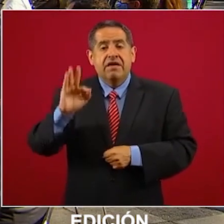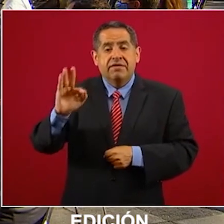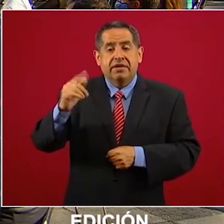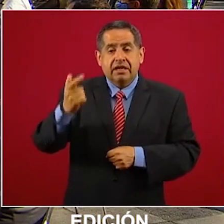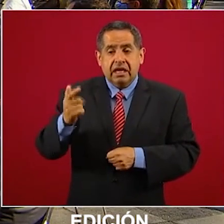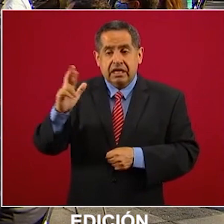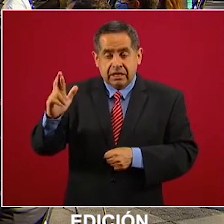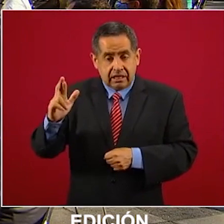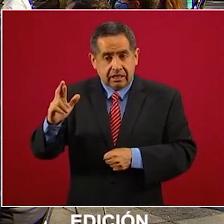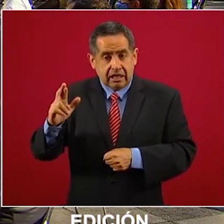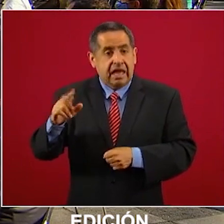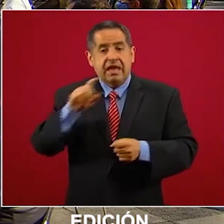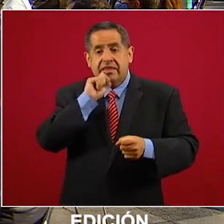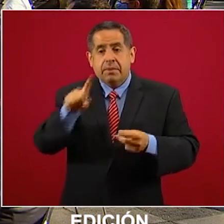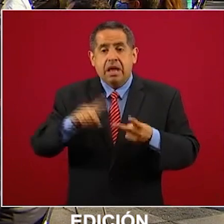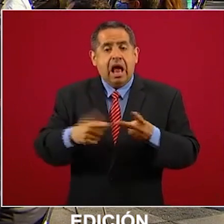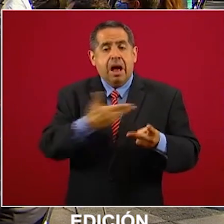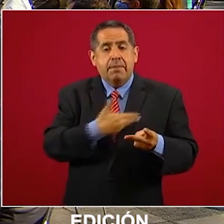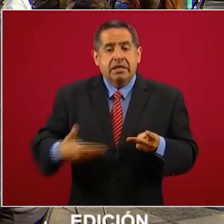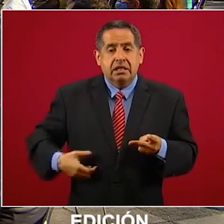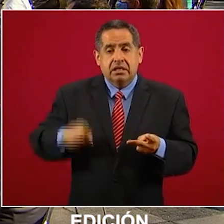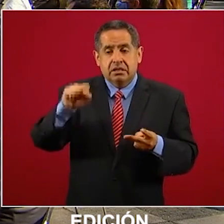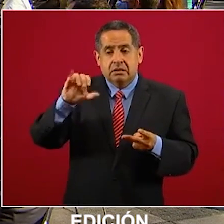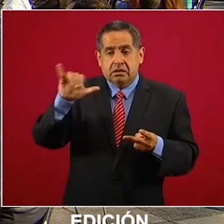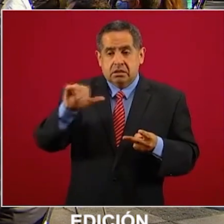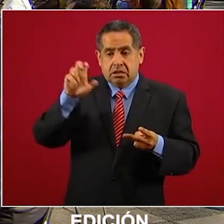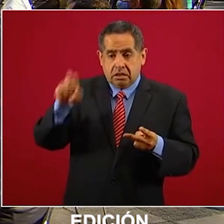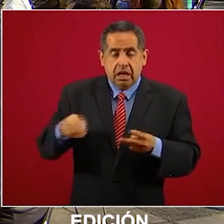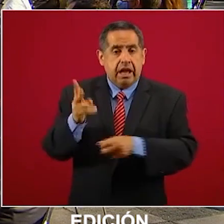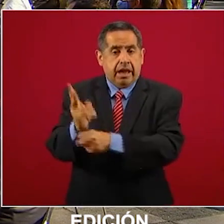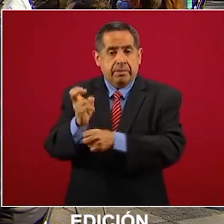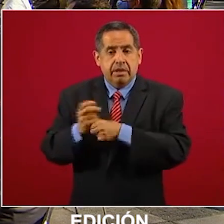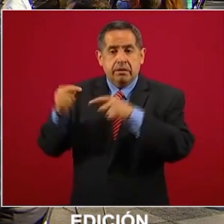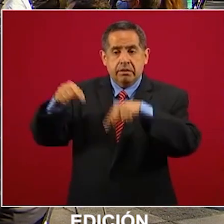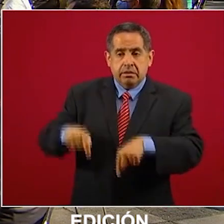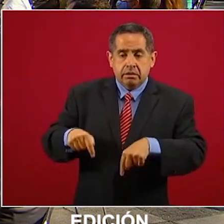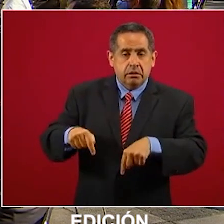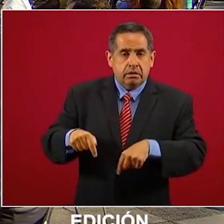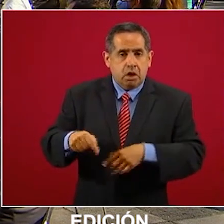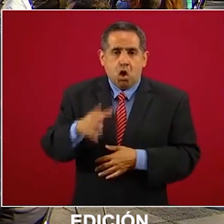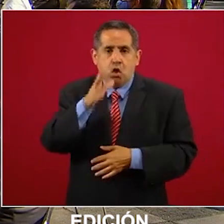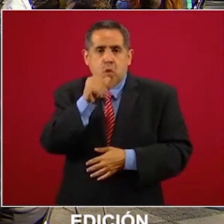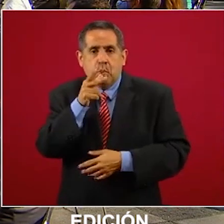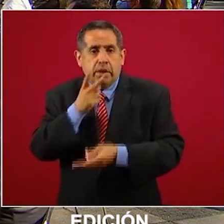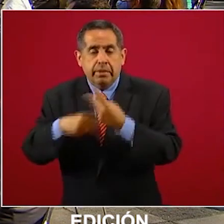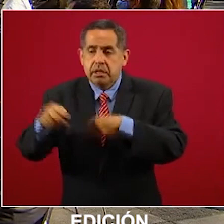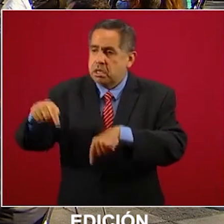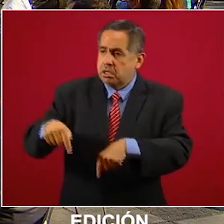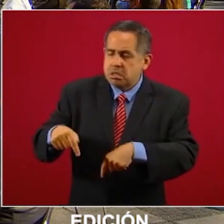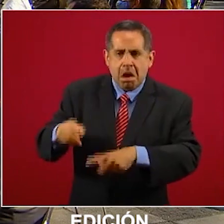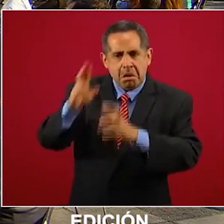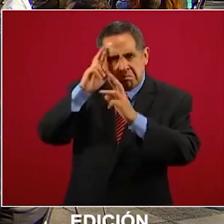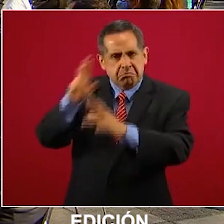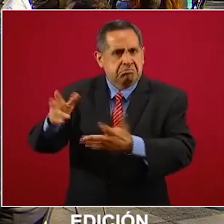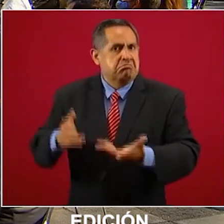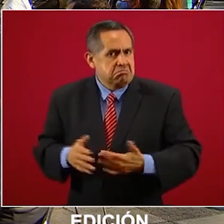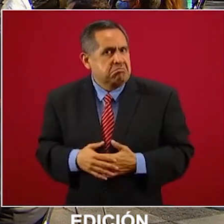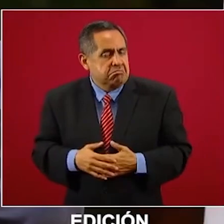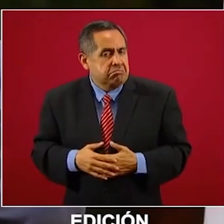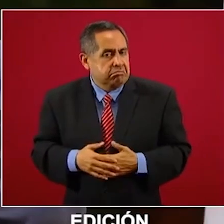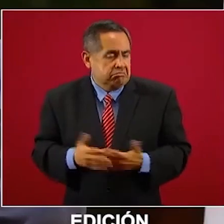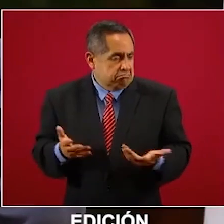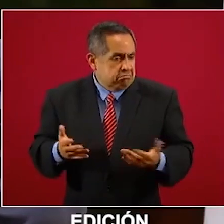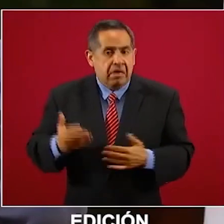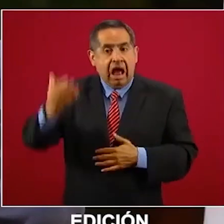República y al presidente de la Suprema Corte de Justicia y no pudieron asistir. En otros tiempos